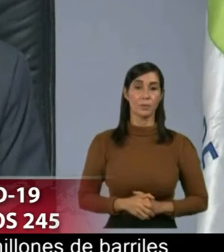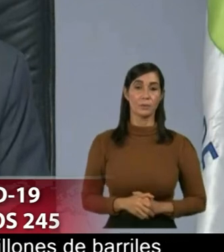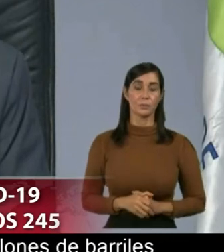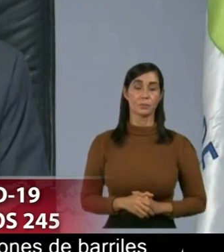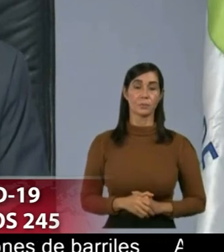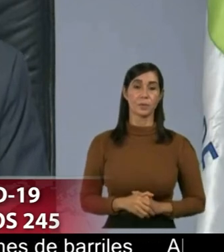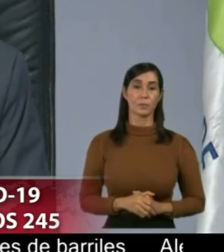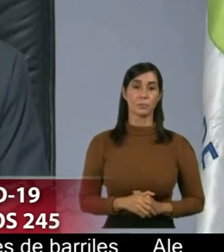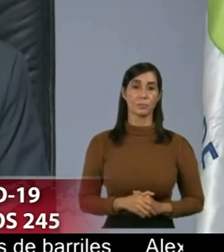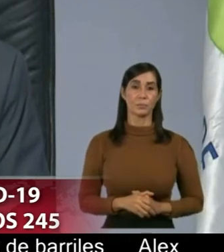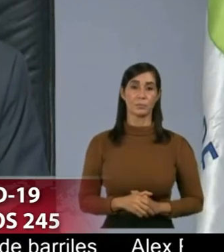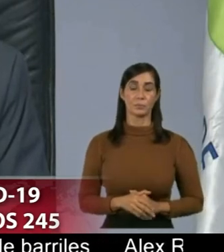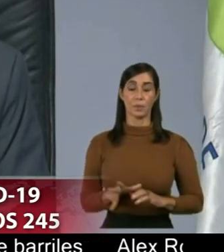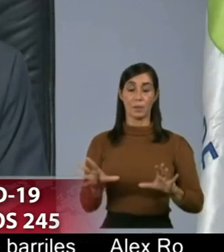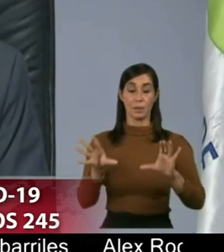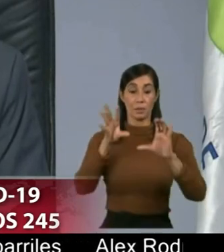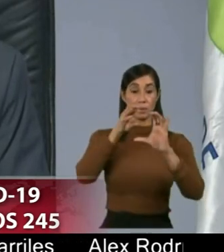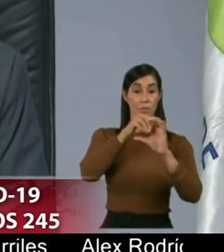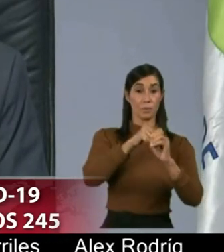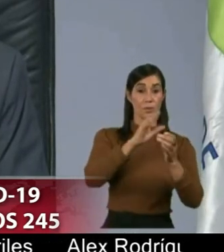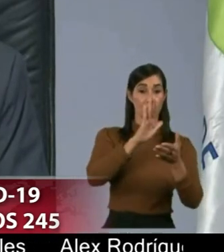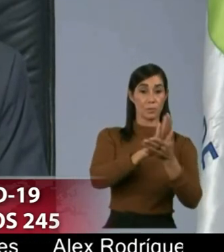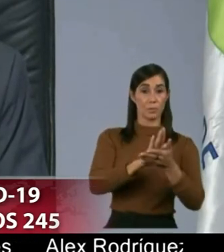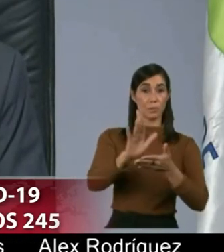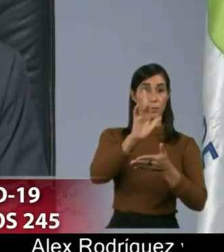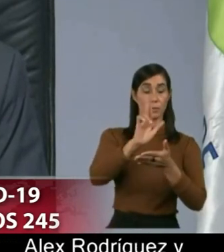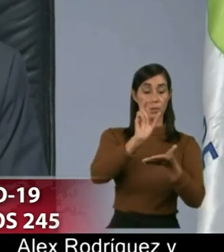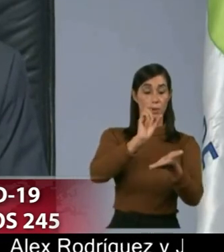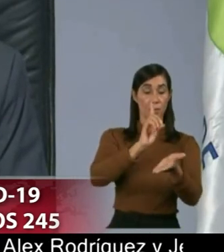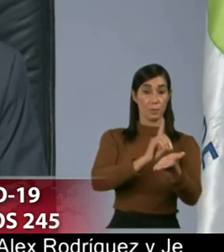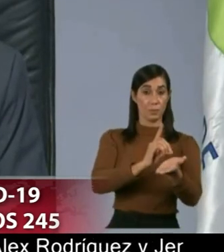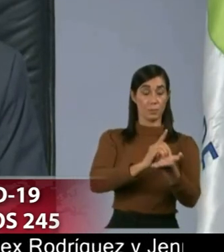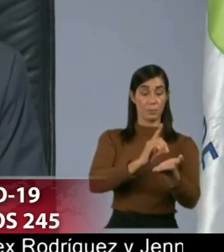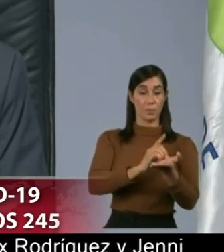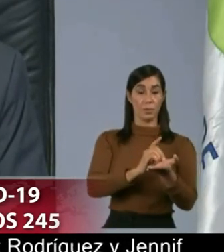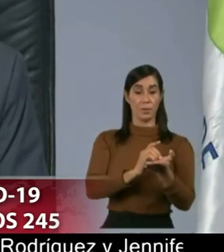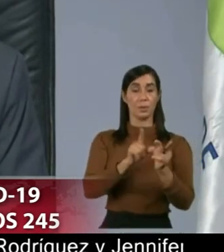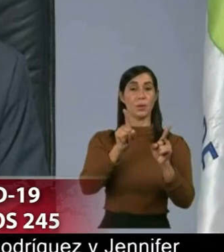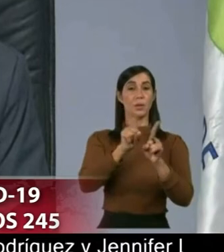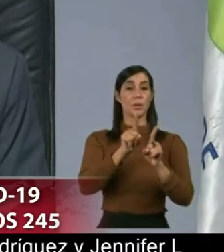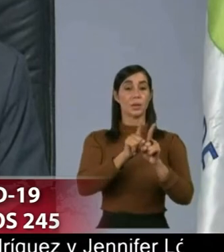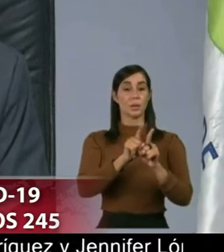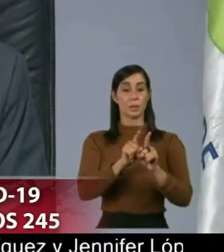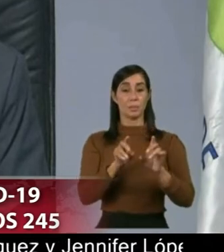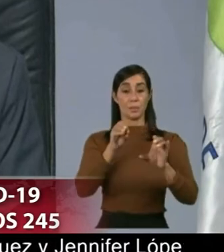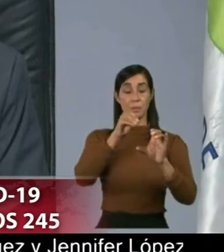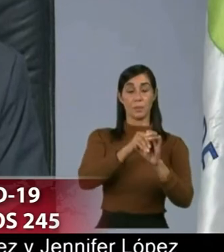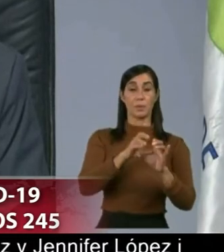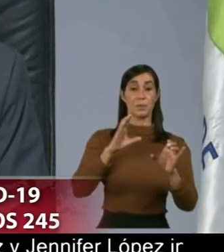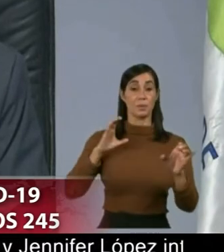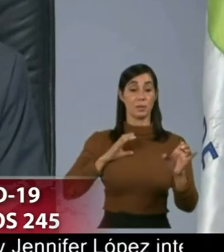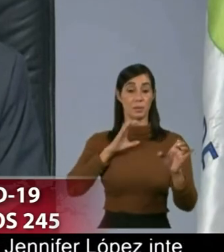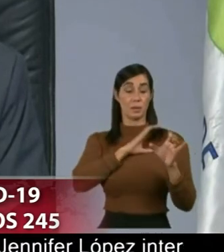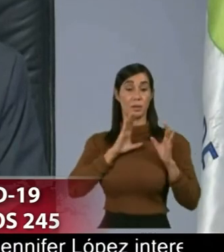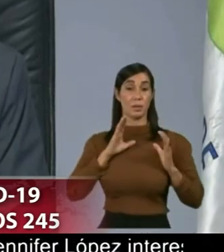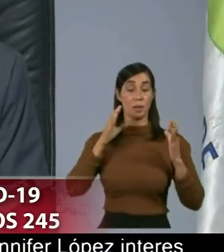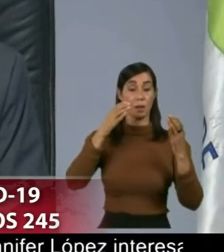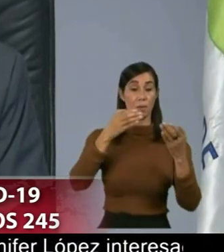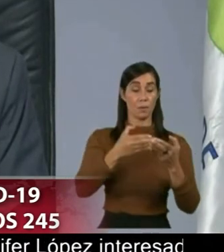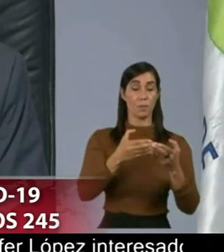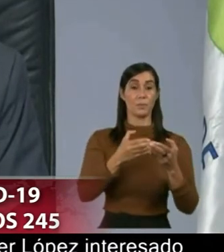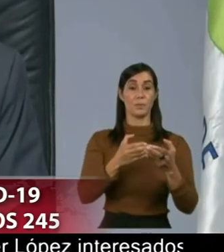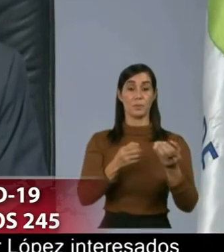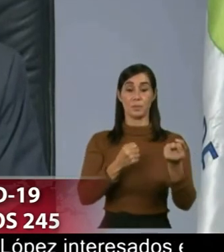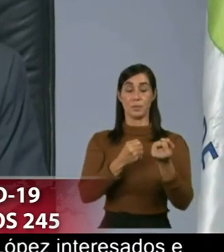incluyendo el colegio médico que es parte de la comisión para el COVID que creó el